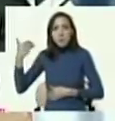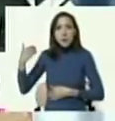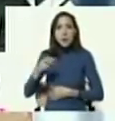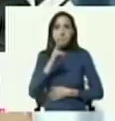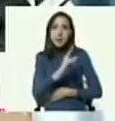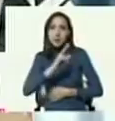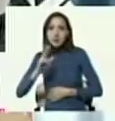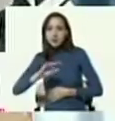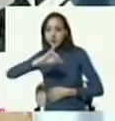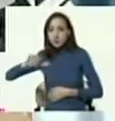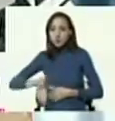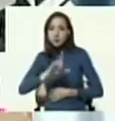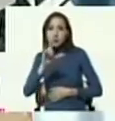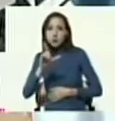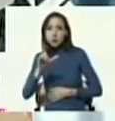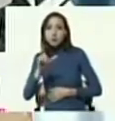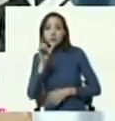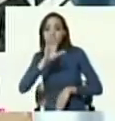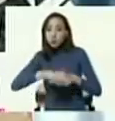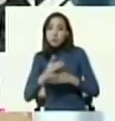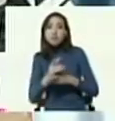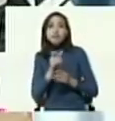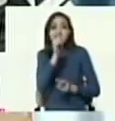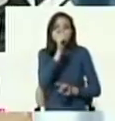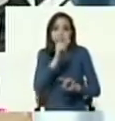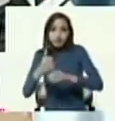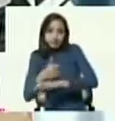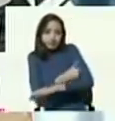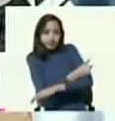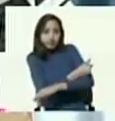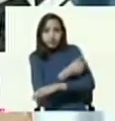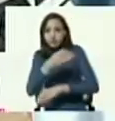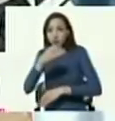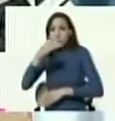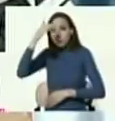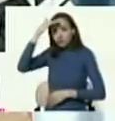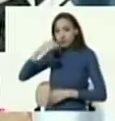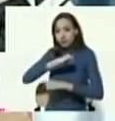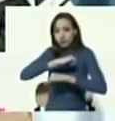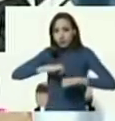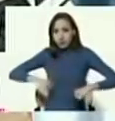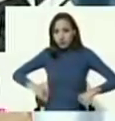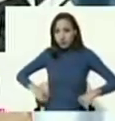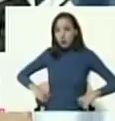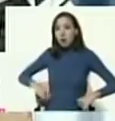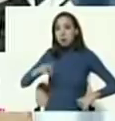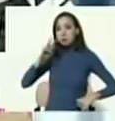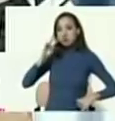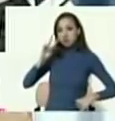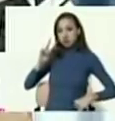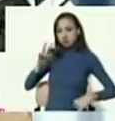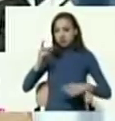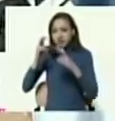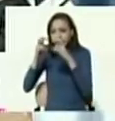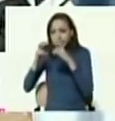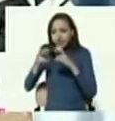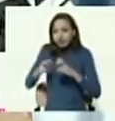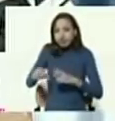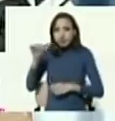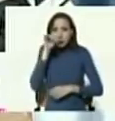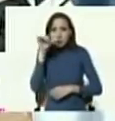julio, efectivos de la Unidad Especial Antidrogas de la Guardia Nacional Bolivariana, con sede en el Aeropuerto Internacional Simón Bolívar,